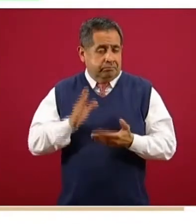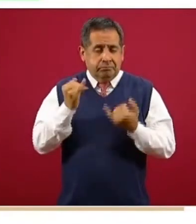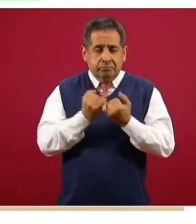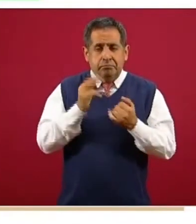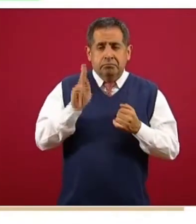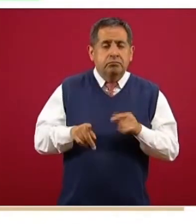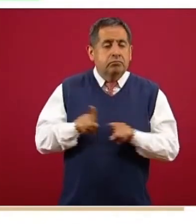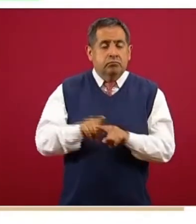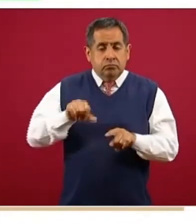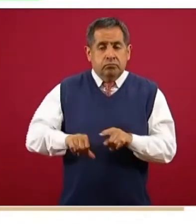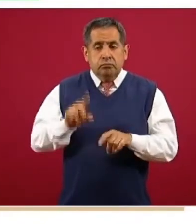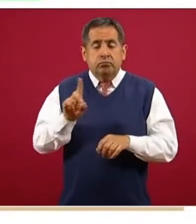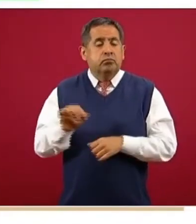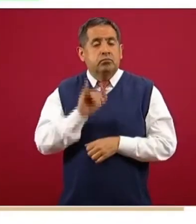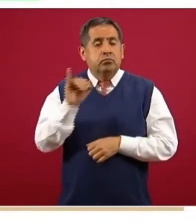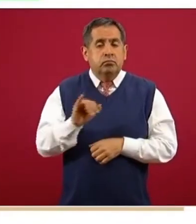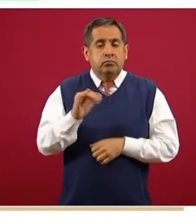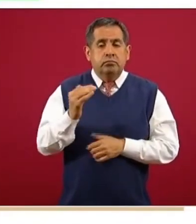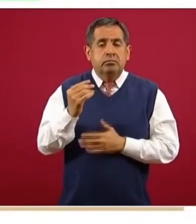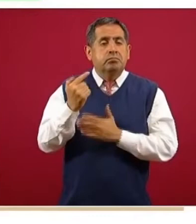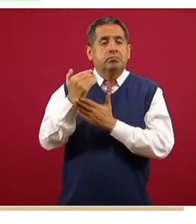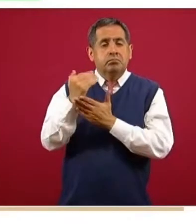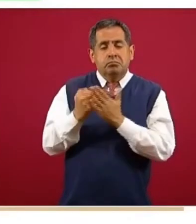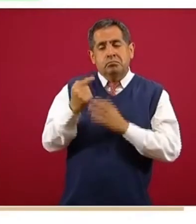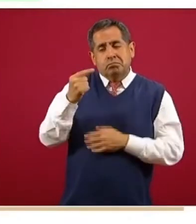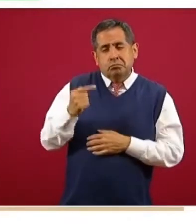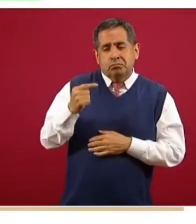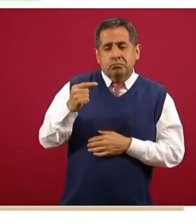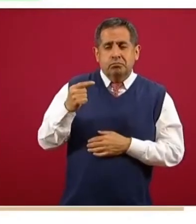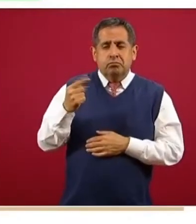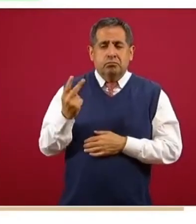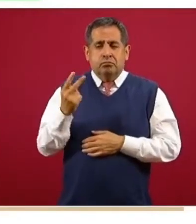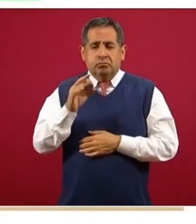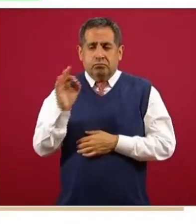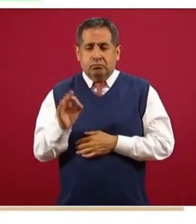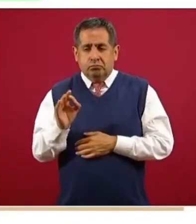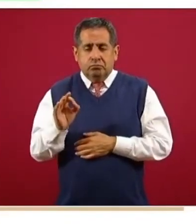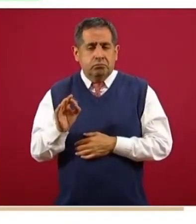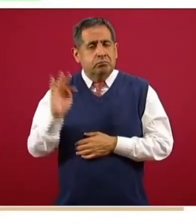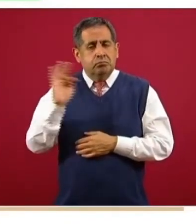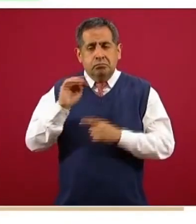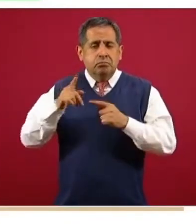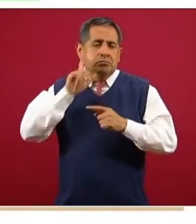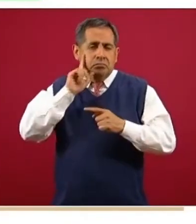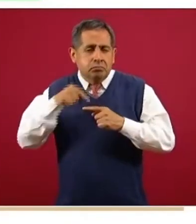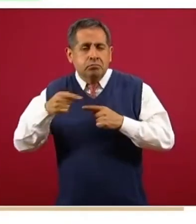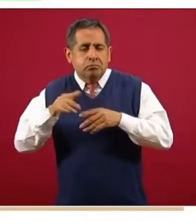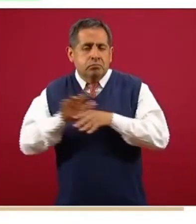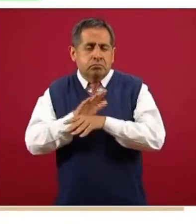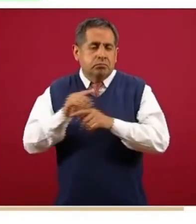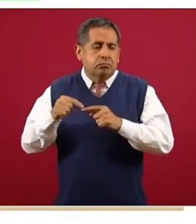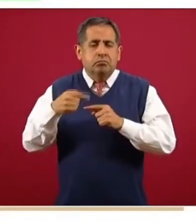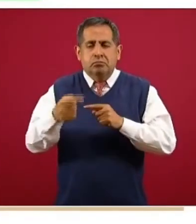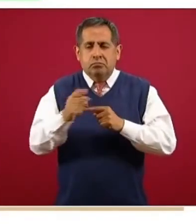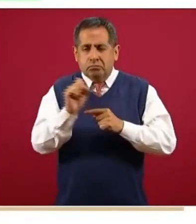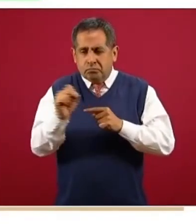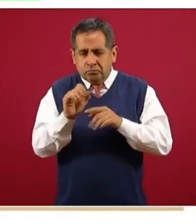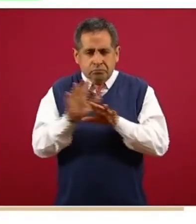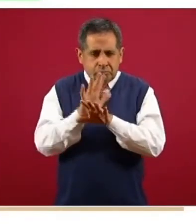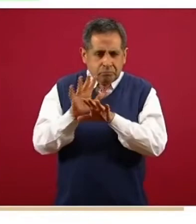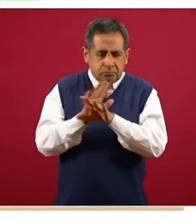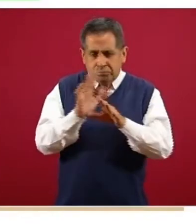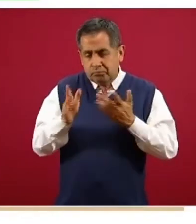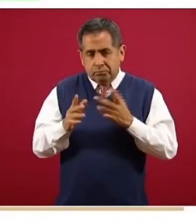hoy jueves es de un menos 2%, sabiendo que esto todavía va a tener movimientos el día de mañana y el día sábado,